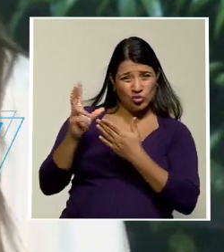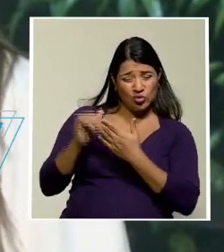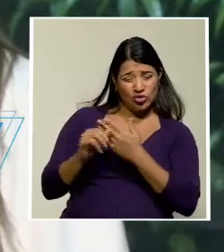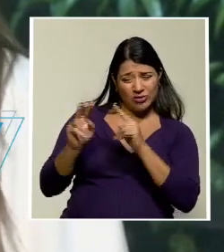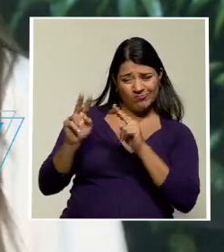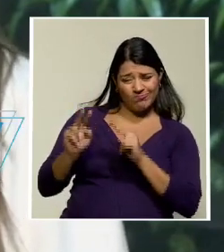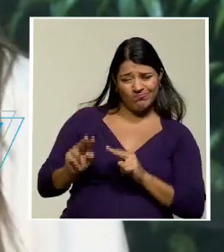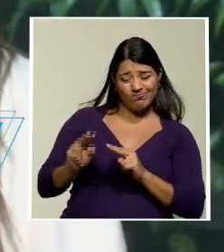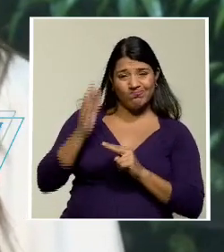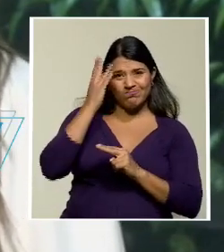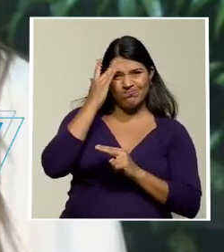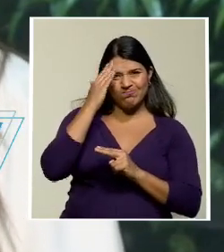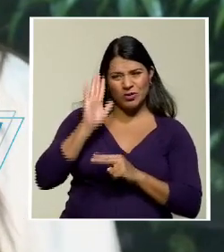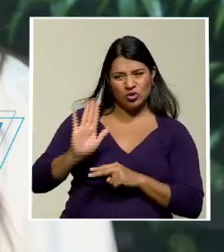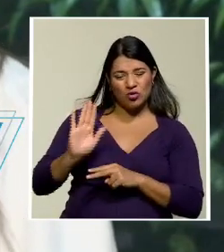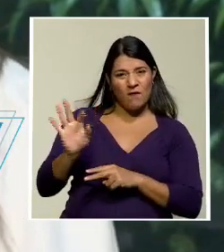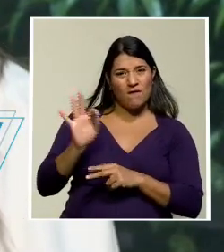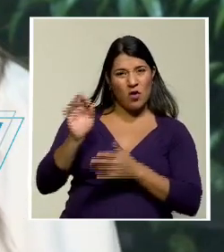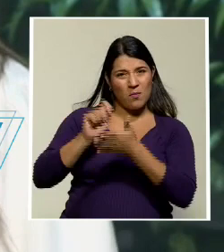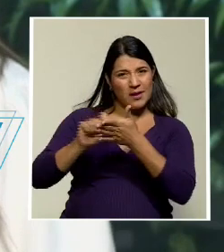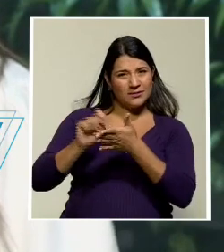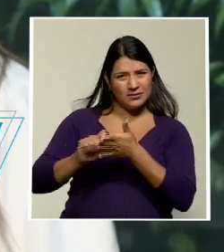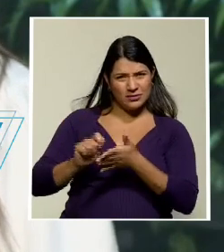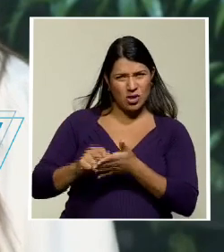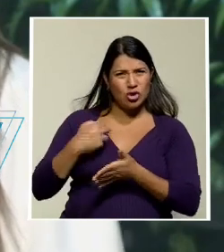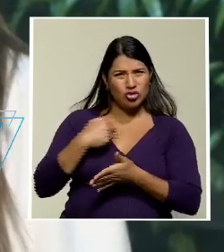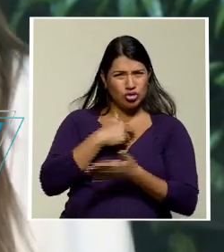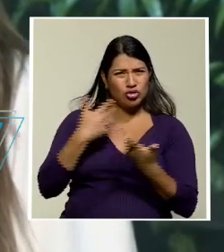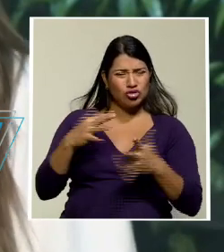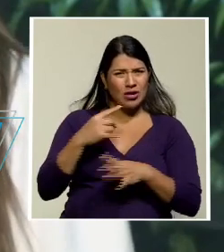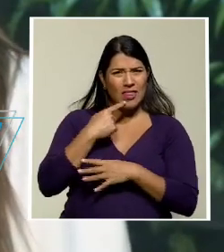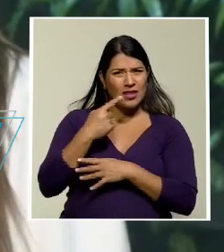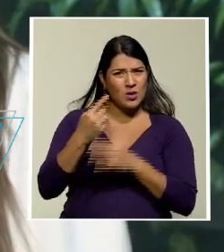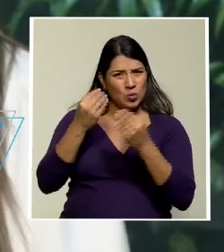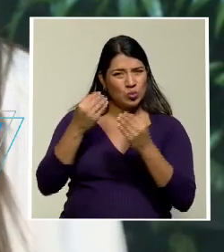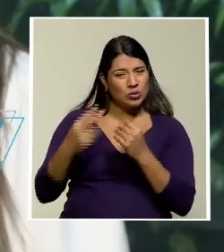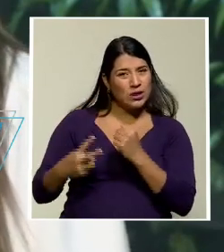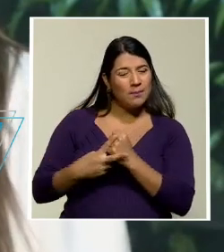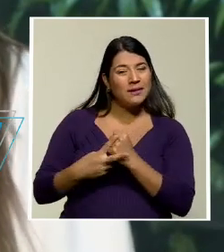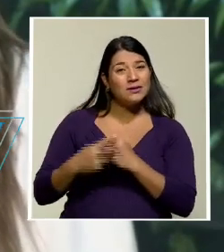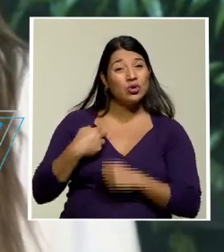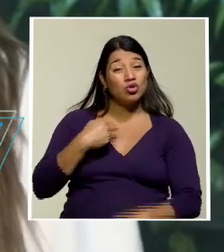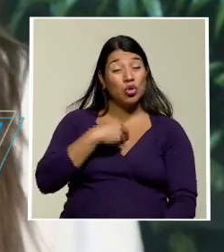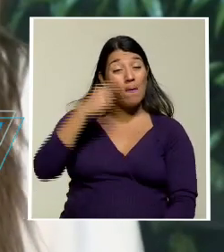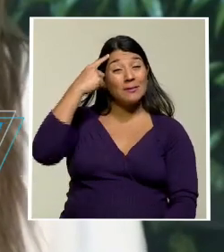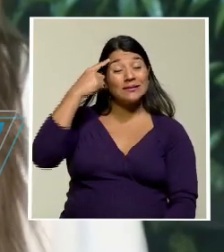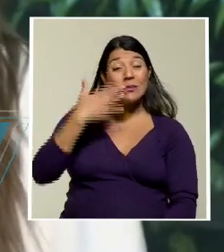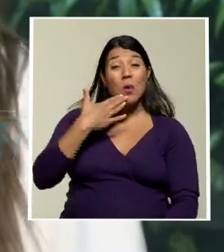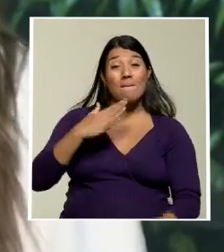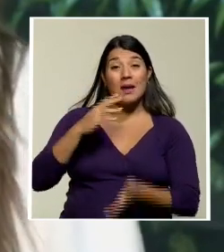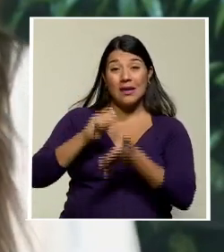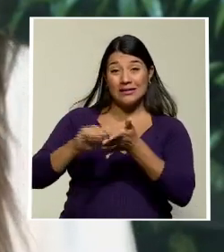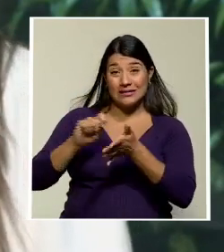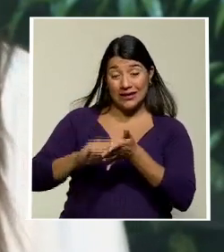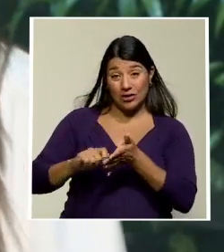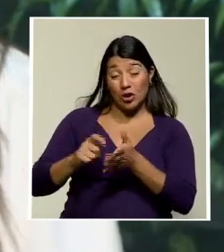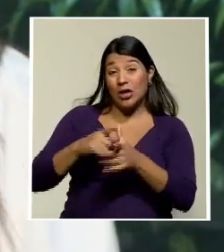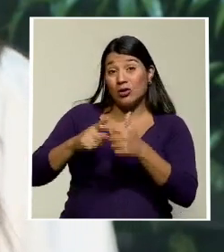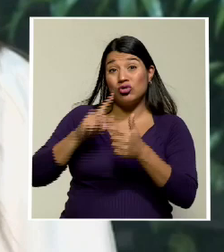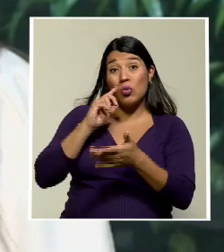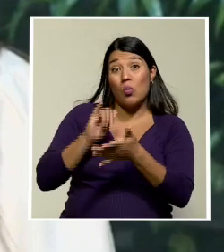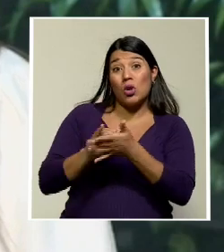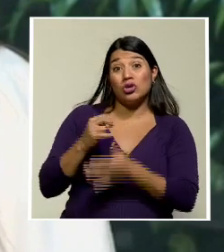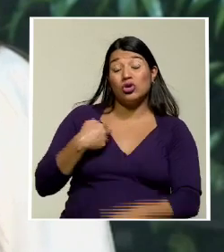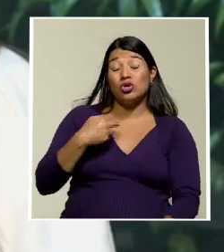de muchos de los proyectos, lo hemos manifestado en múltiples ocasiones, consideramos que están mal redactados y es por esa razón que hemos